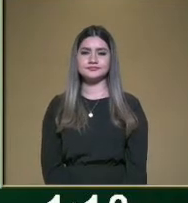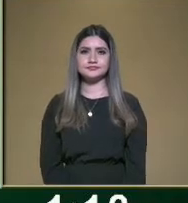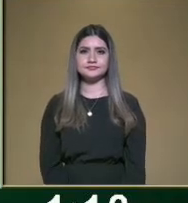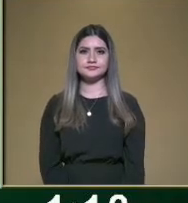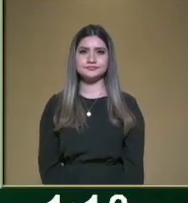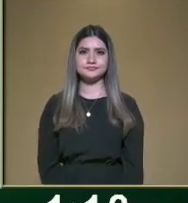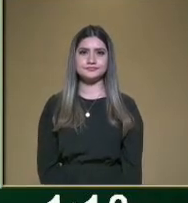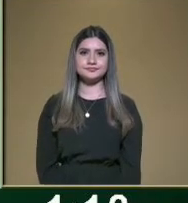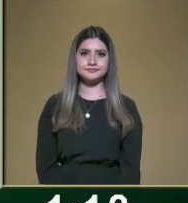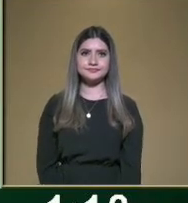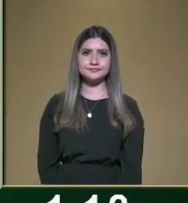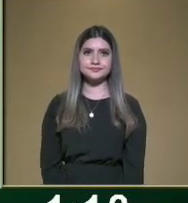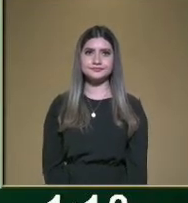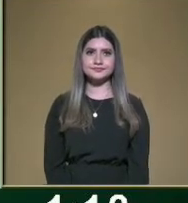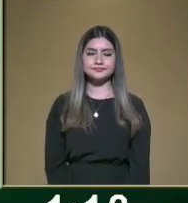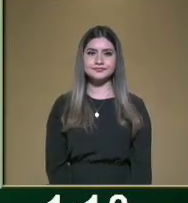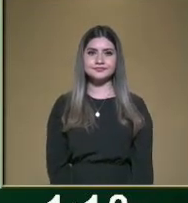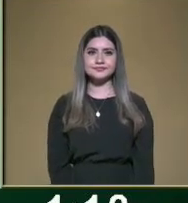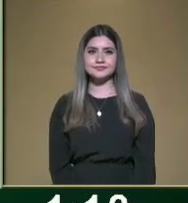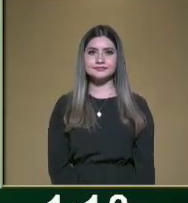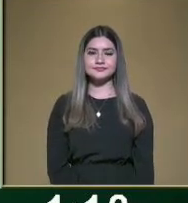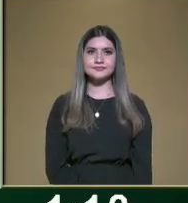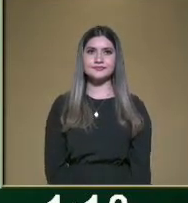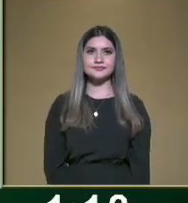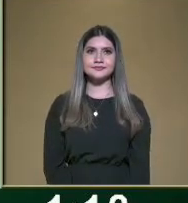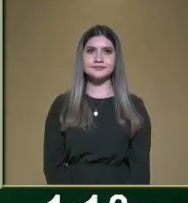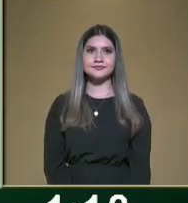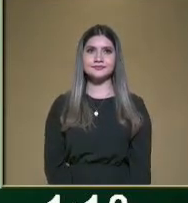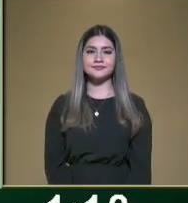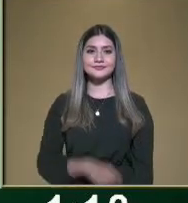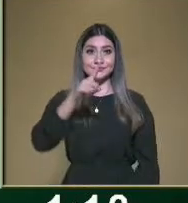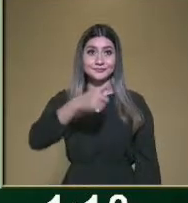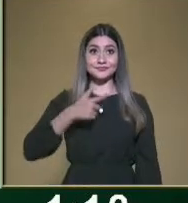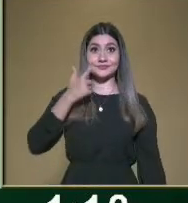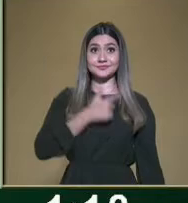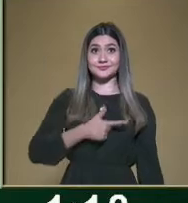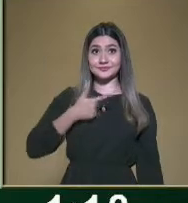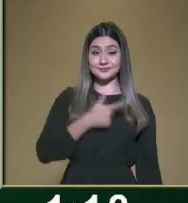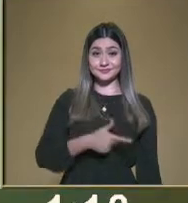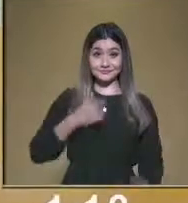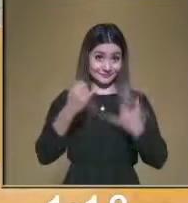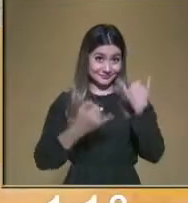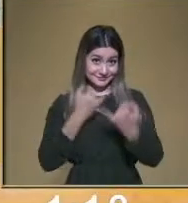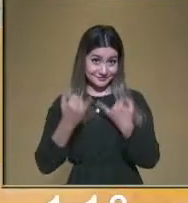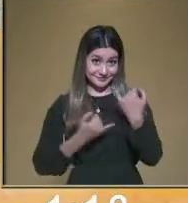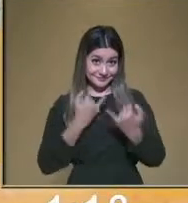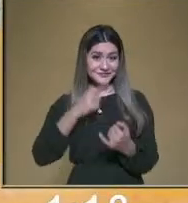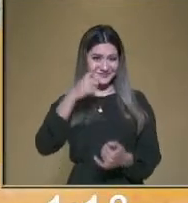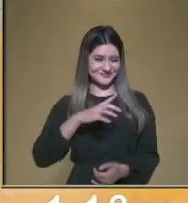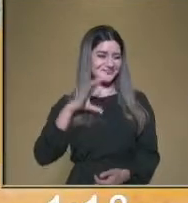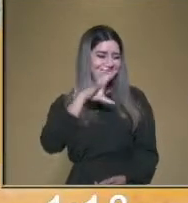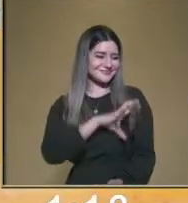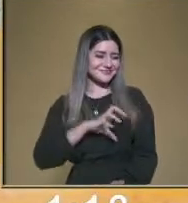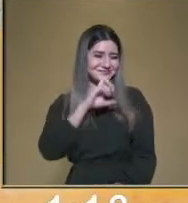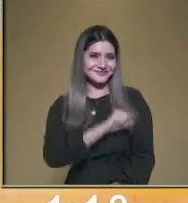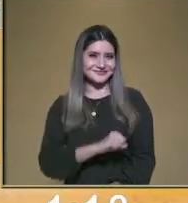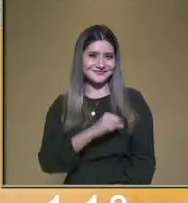niños, niñas, a ustedes les gusta jugar, sabemos que les encanta. Entonces, es momento,